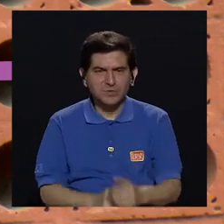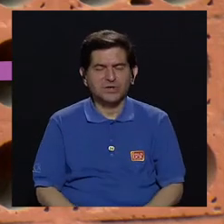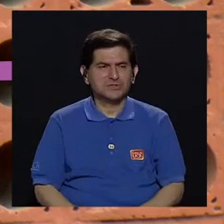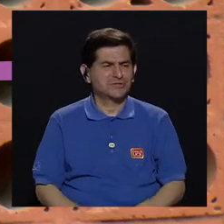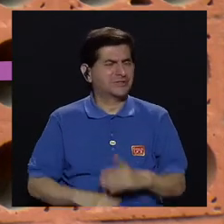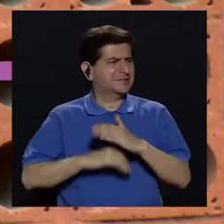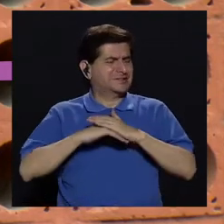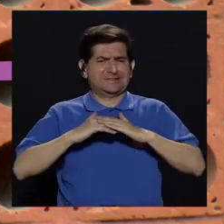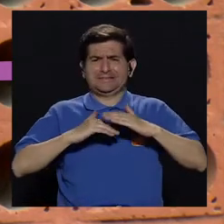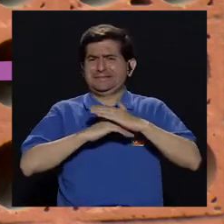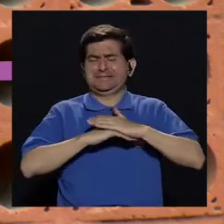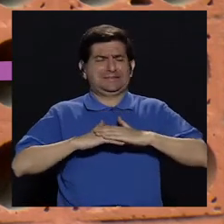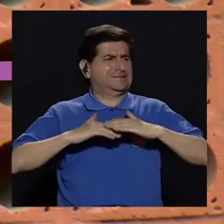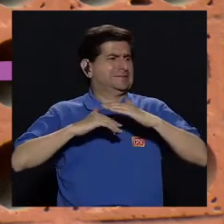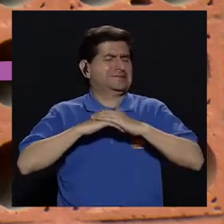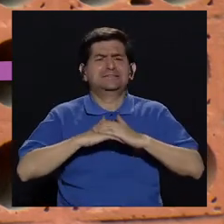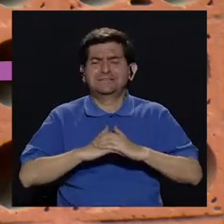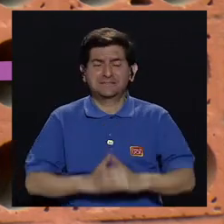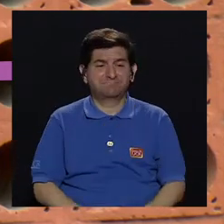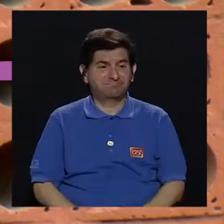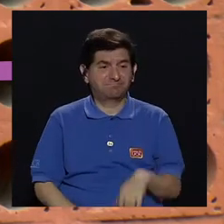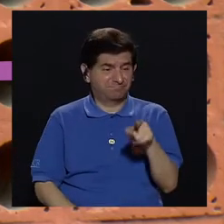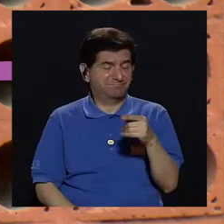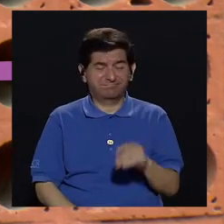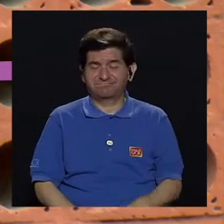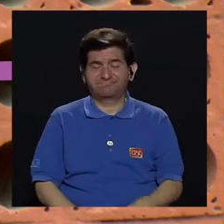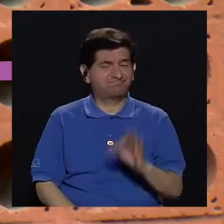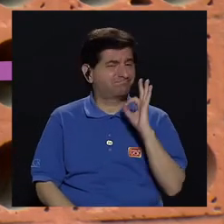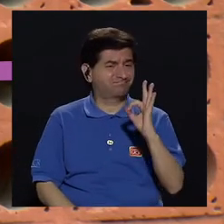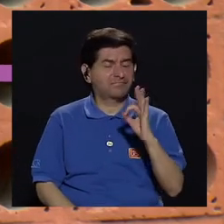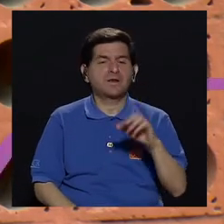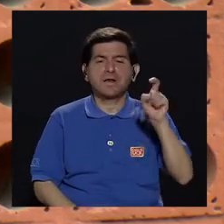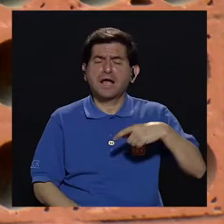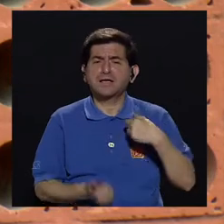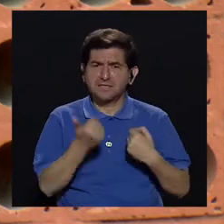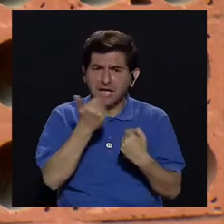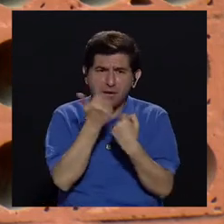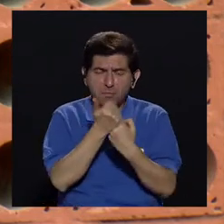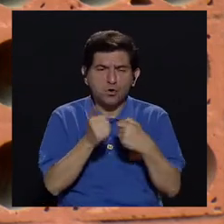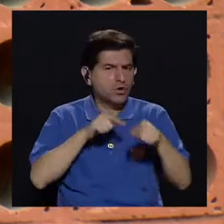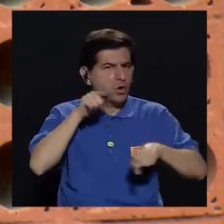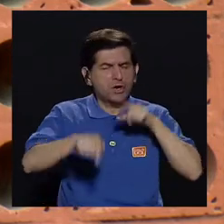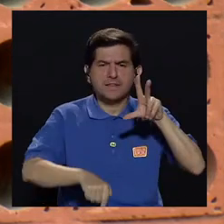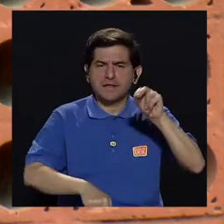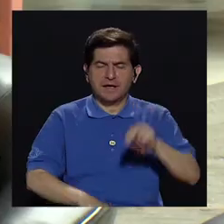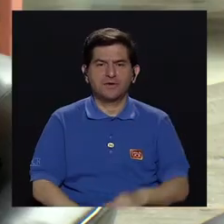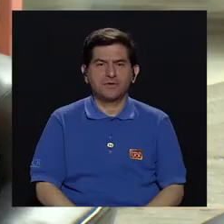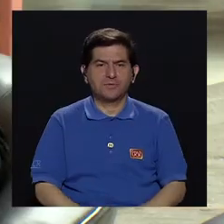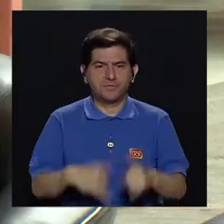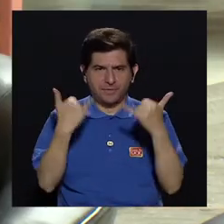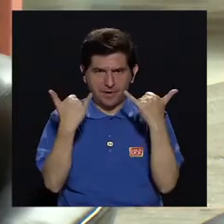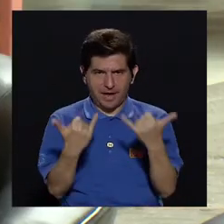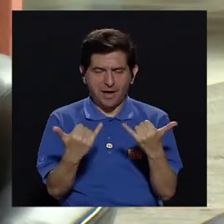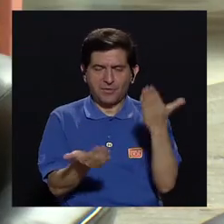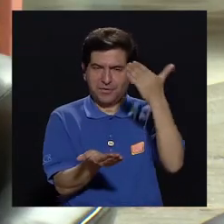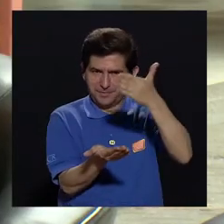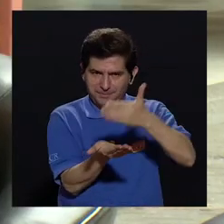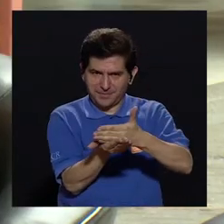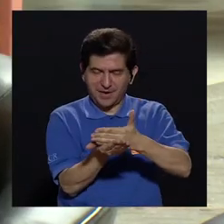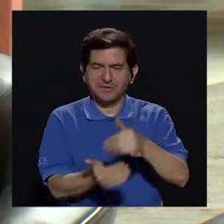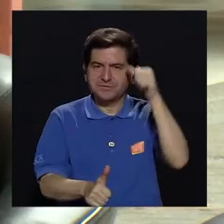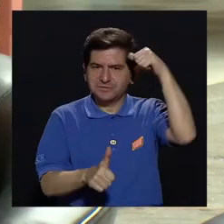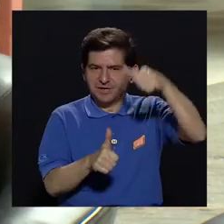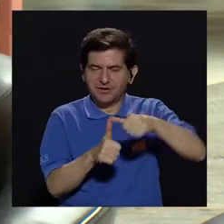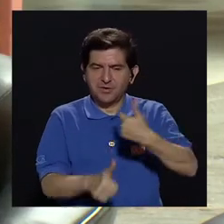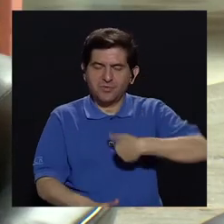situación muy incómoda, nada agradable y que necesita apoyo, no crítica. Bien, ha llegado el momento